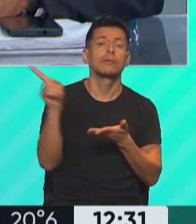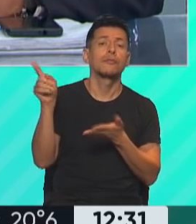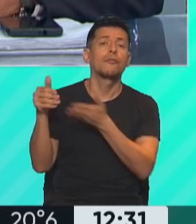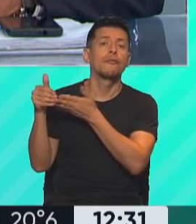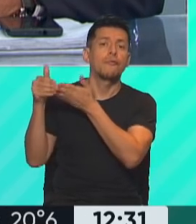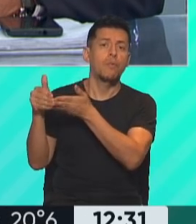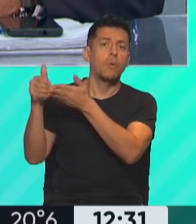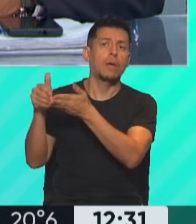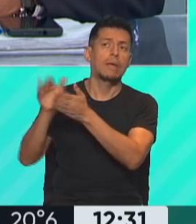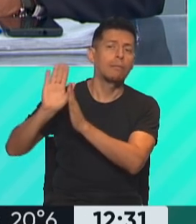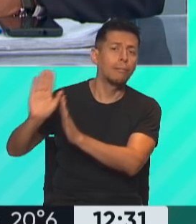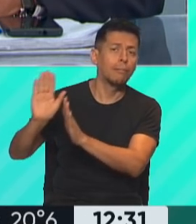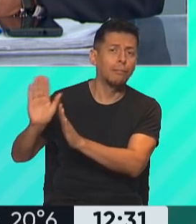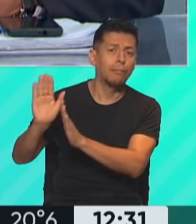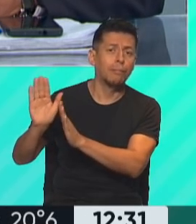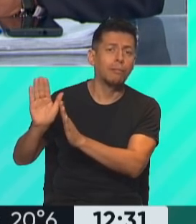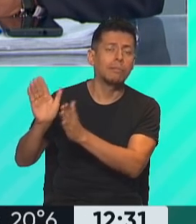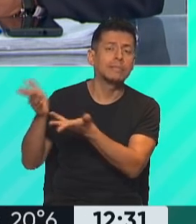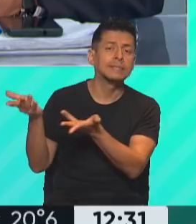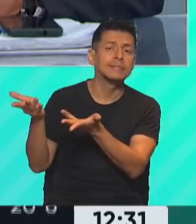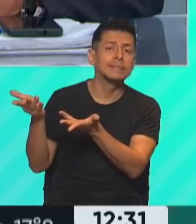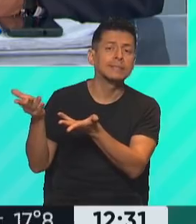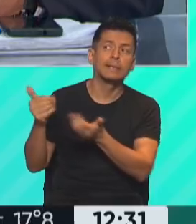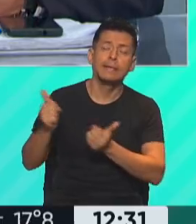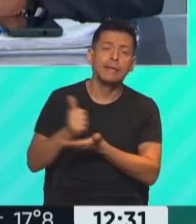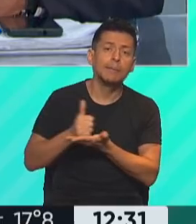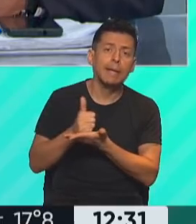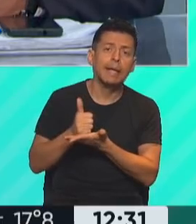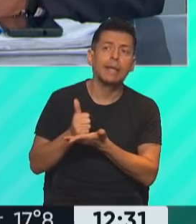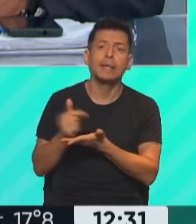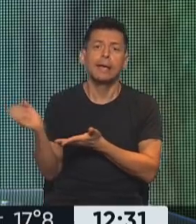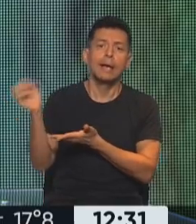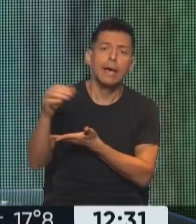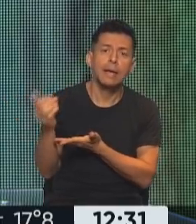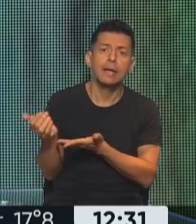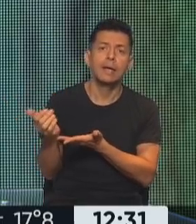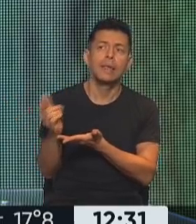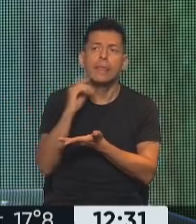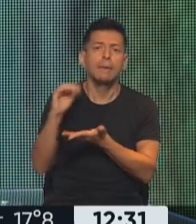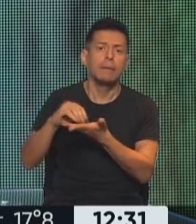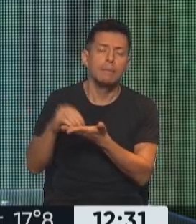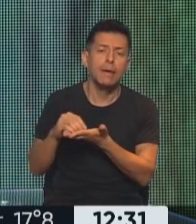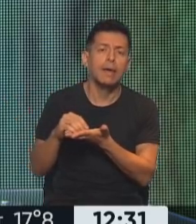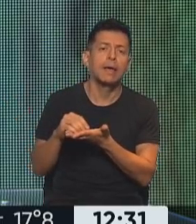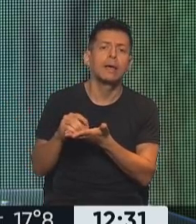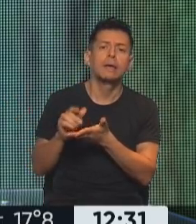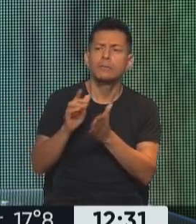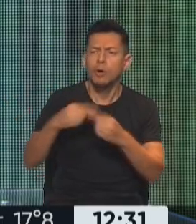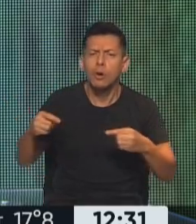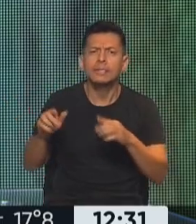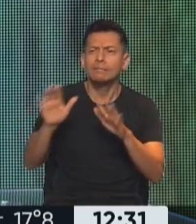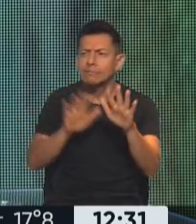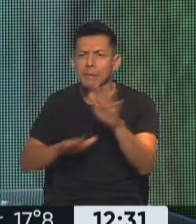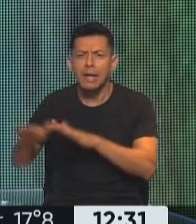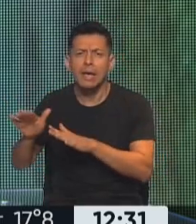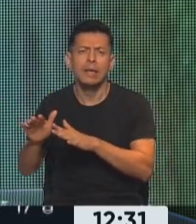amarrados y que tienen que esperar más días para la carga, pagan otros gastos logísticos también que le encarecen